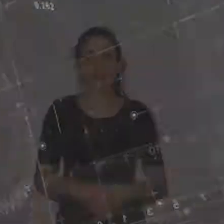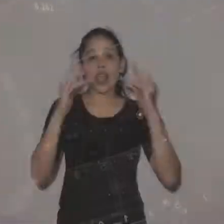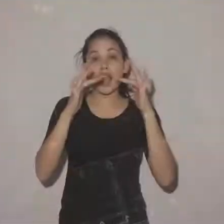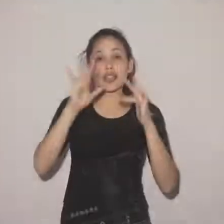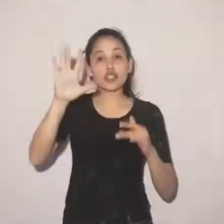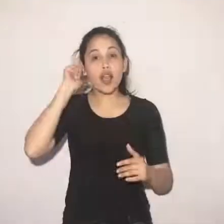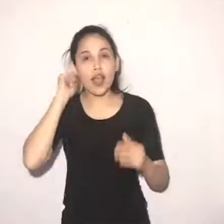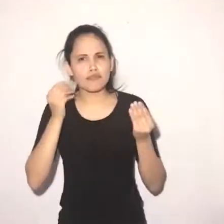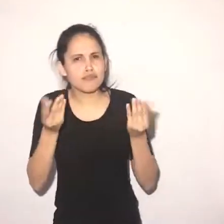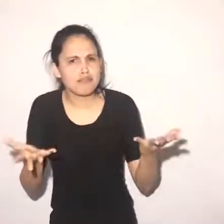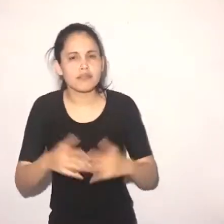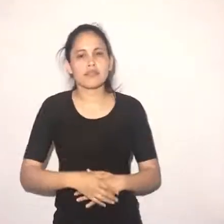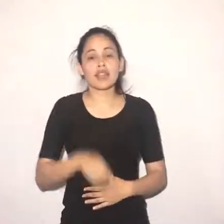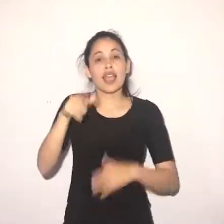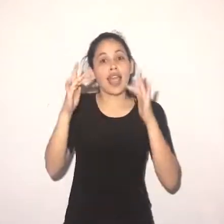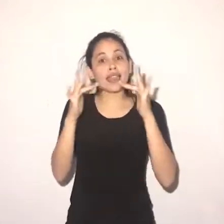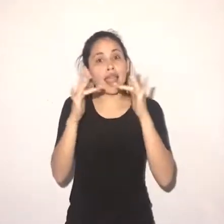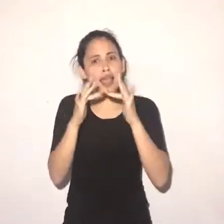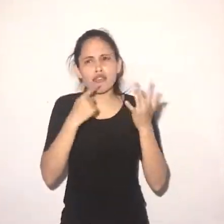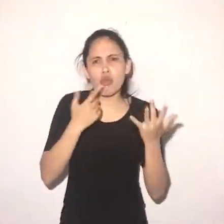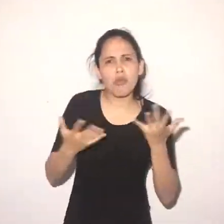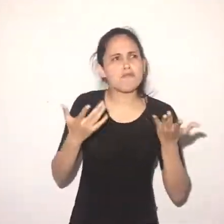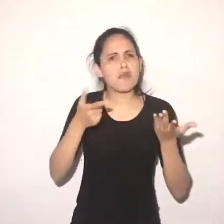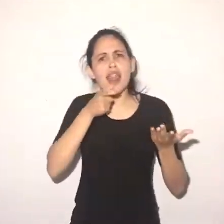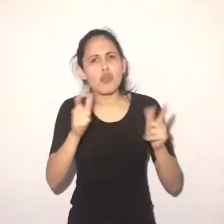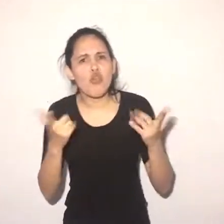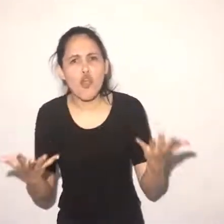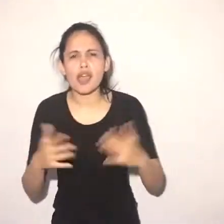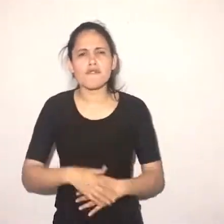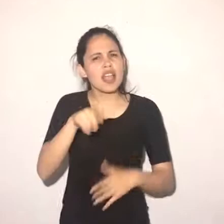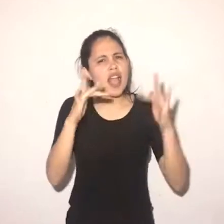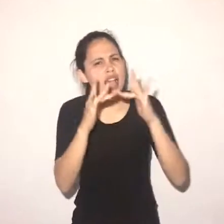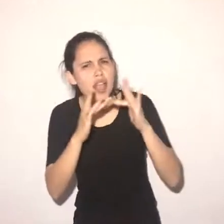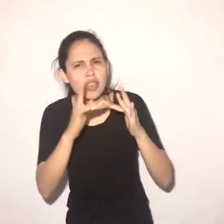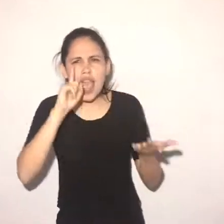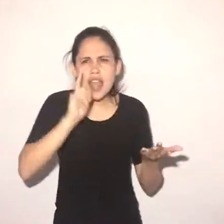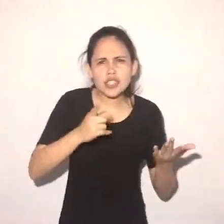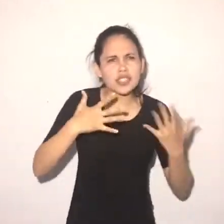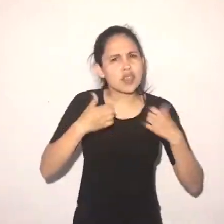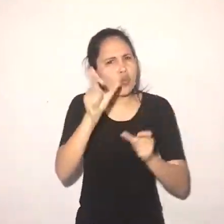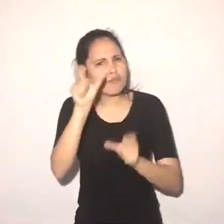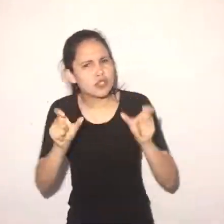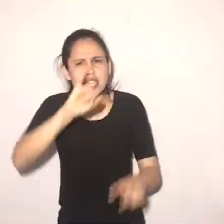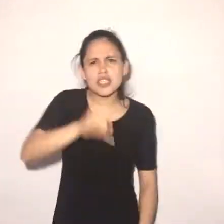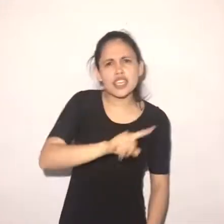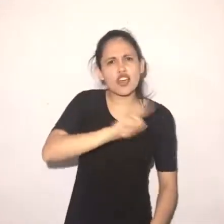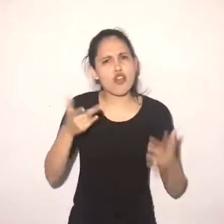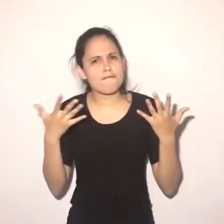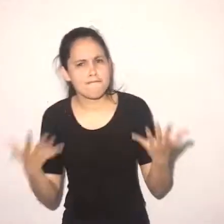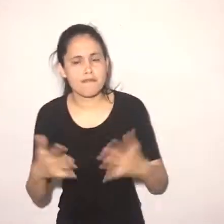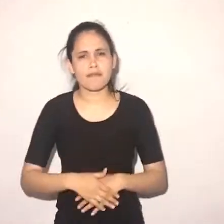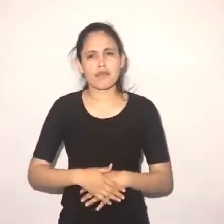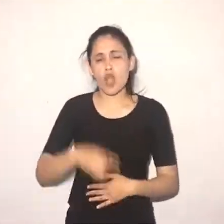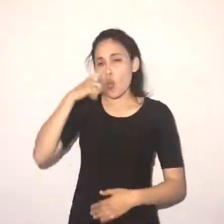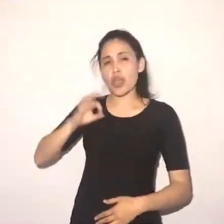¿Qué pasa con el 5G? La nueva tecnología de internet y la gran duda que todavía no tiene una respuesta. Si hay o no posibles